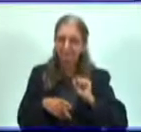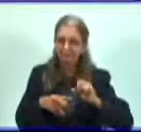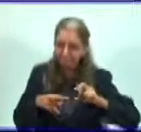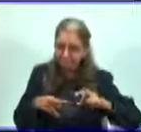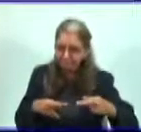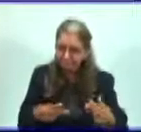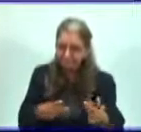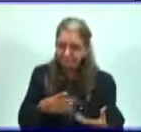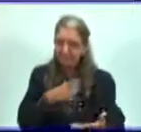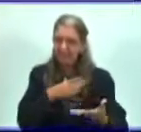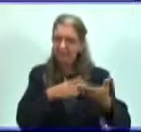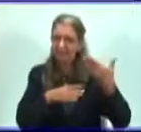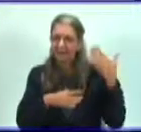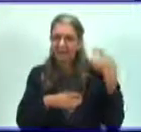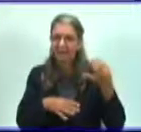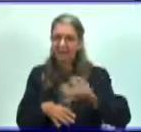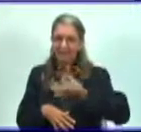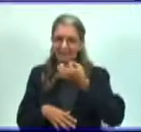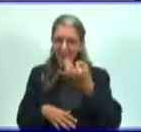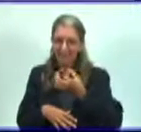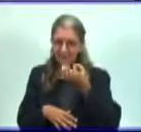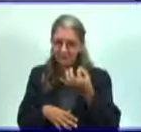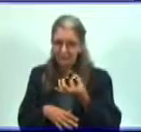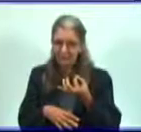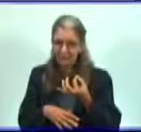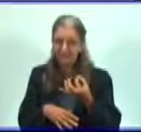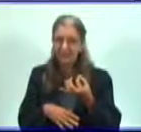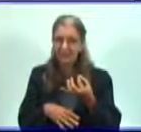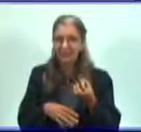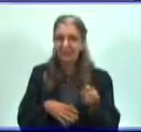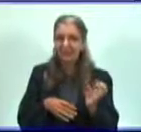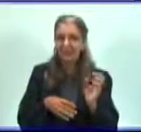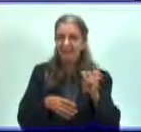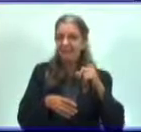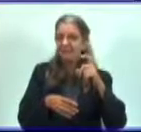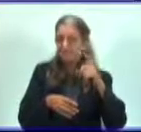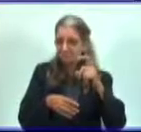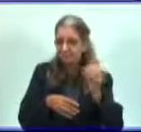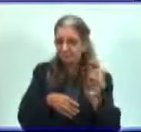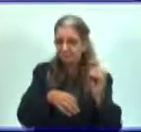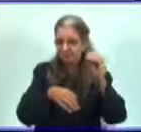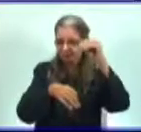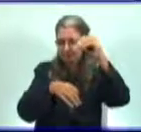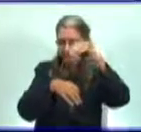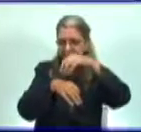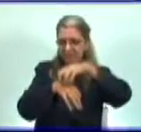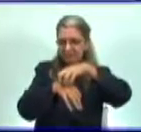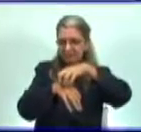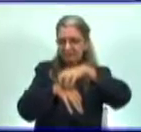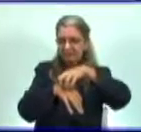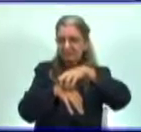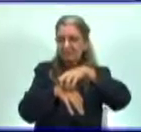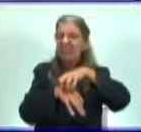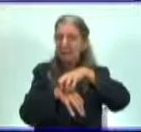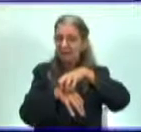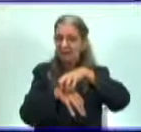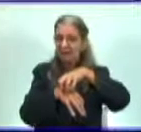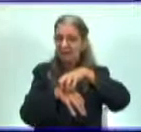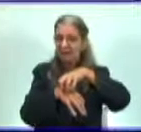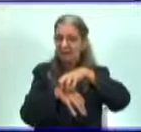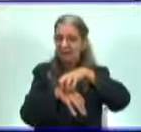anterior explicación. La partícula, es decir, el virus, se adhiere a la membrana